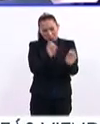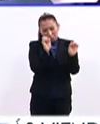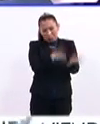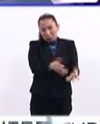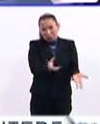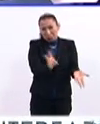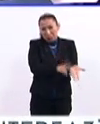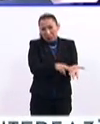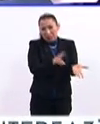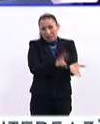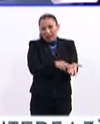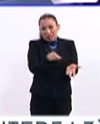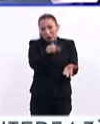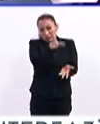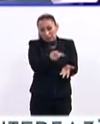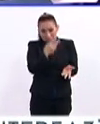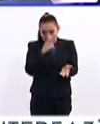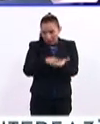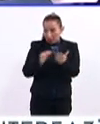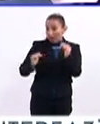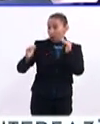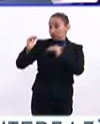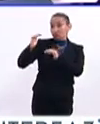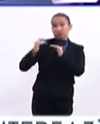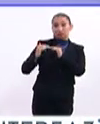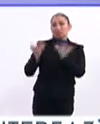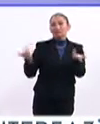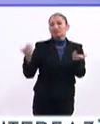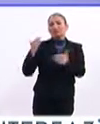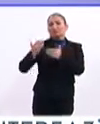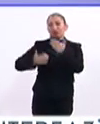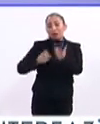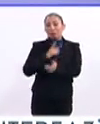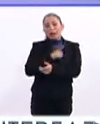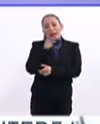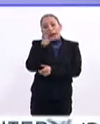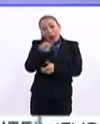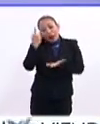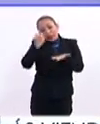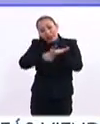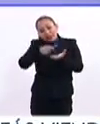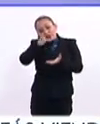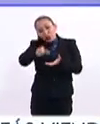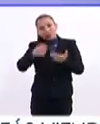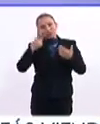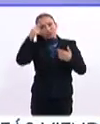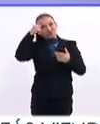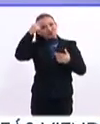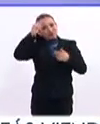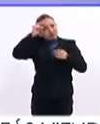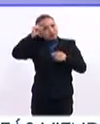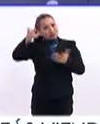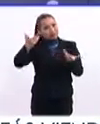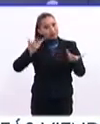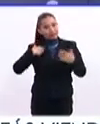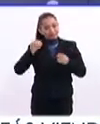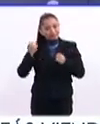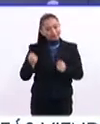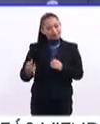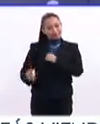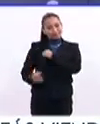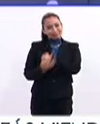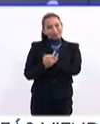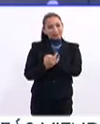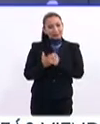una condición para poder establecer un buen desarrollo. Tiene que haber un muy buen desarrollo intelectual, material, de seguridad,